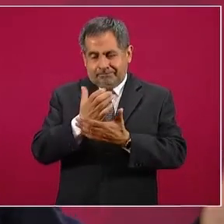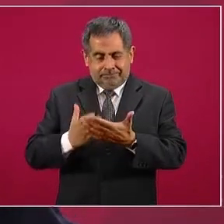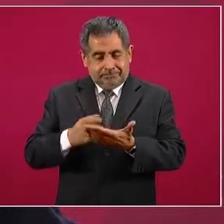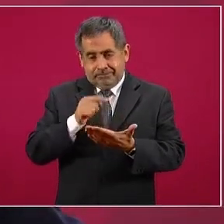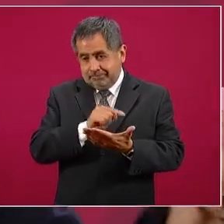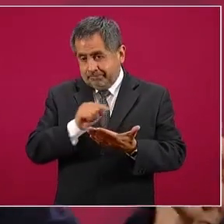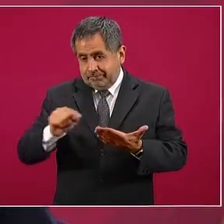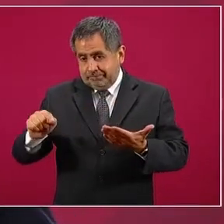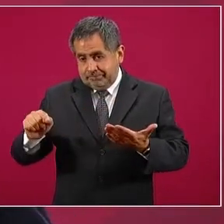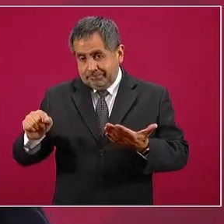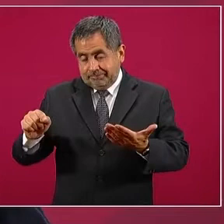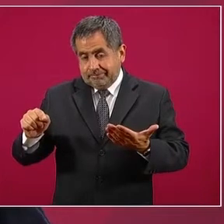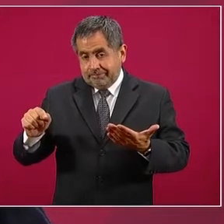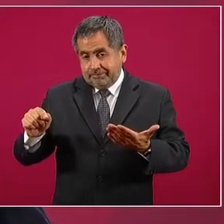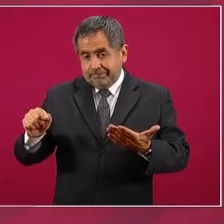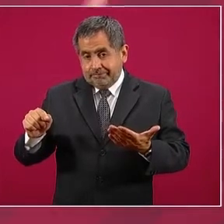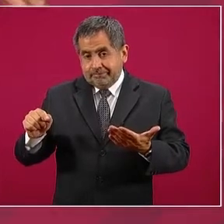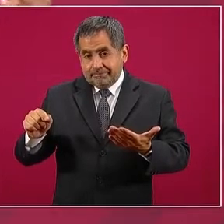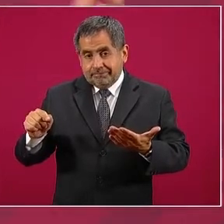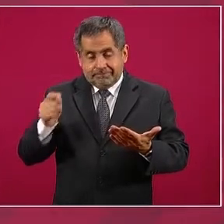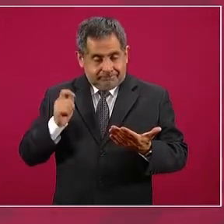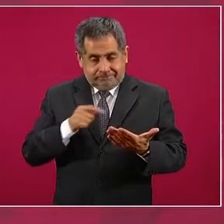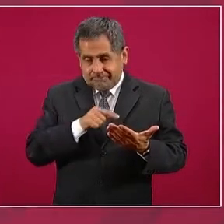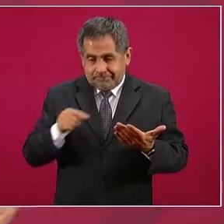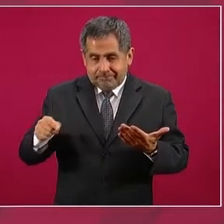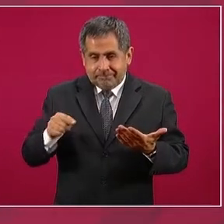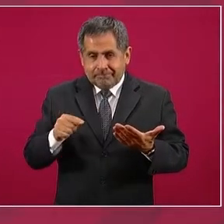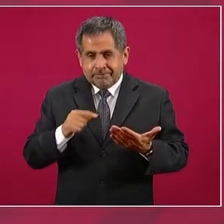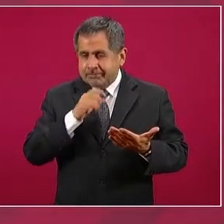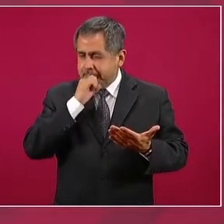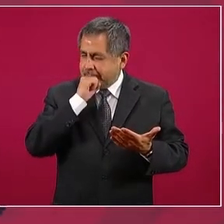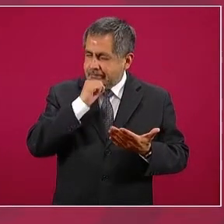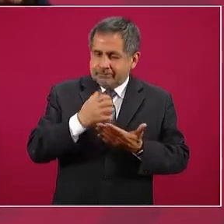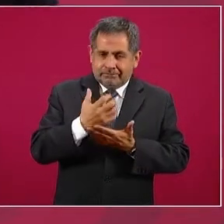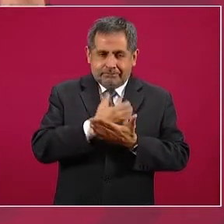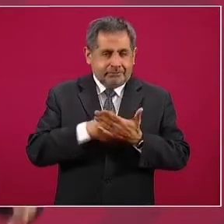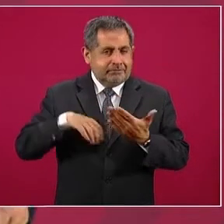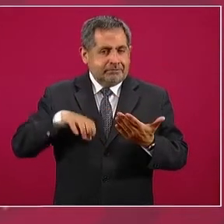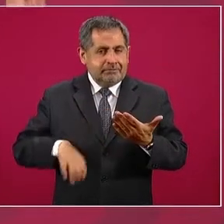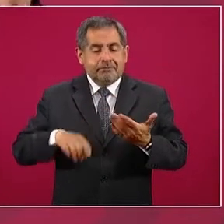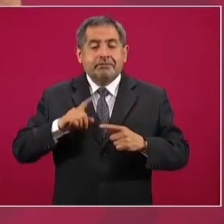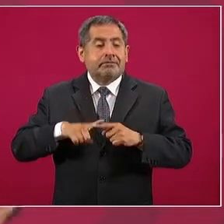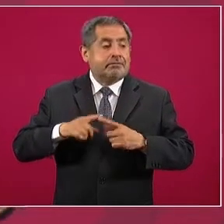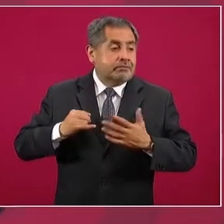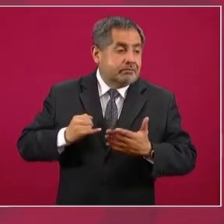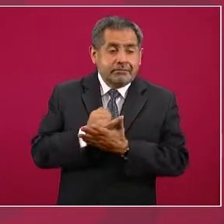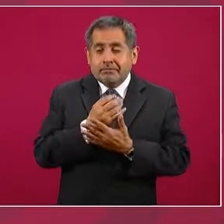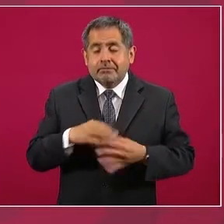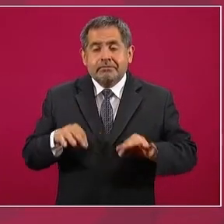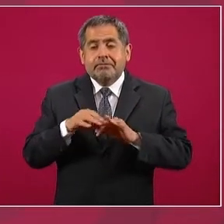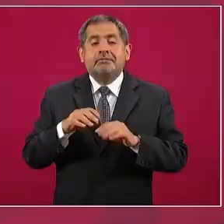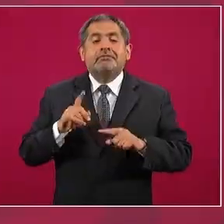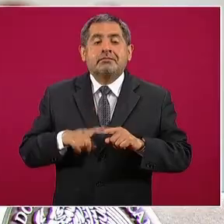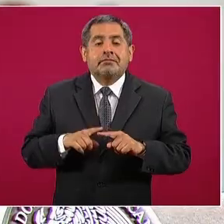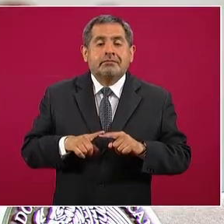jugoso, ninguna decisión trascendente